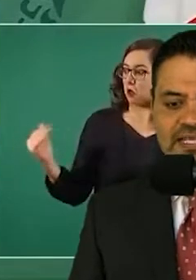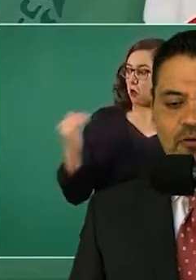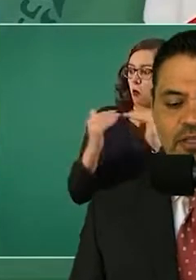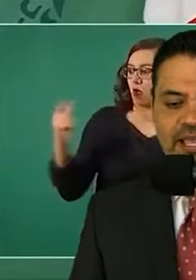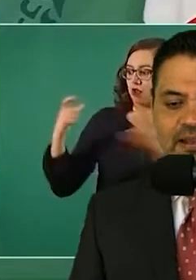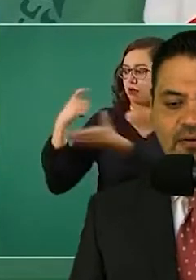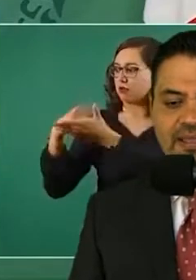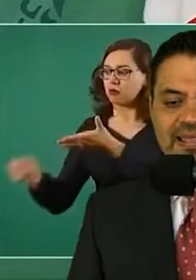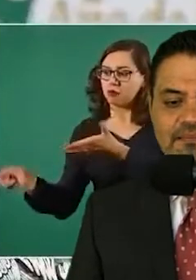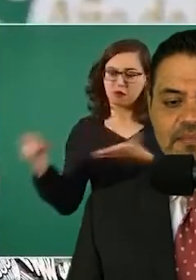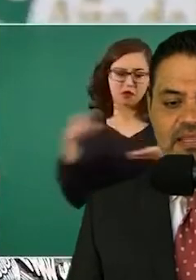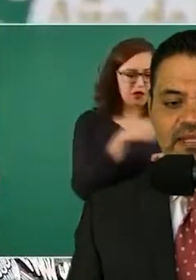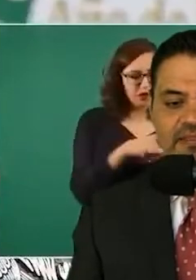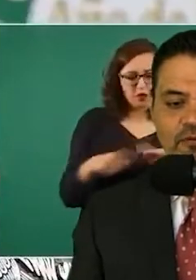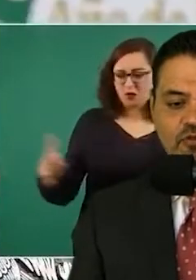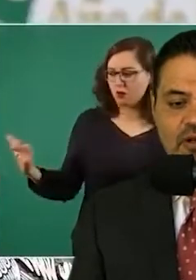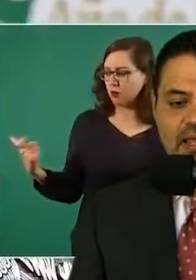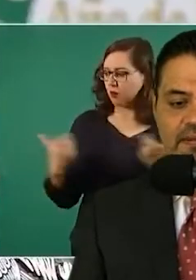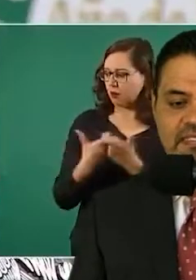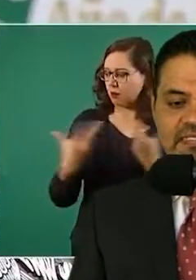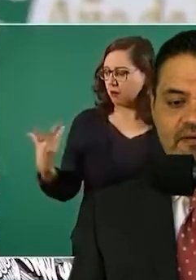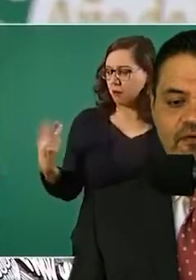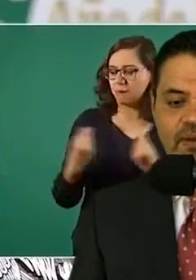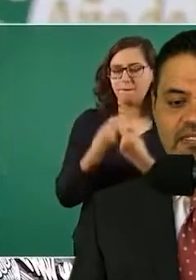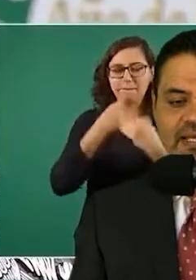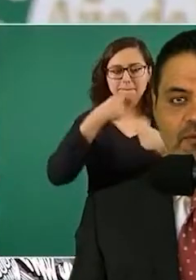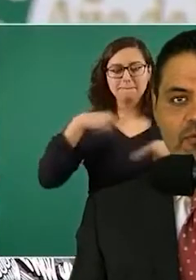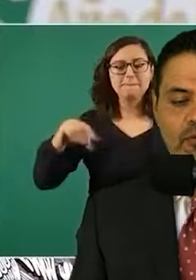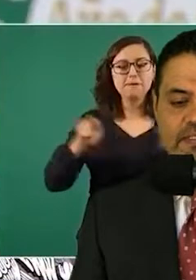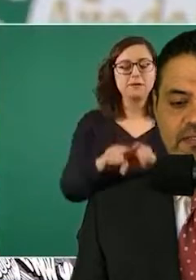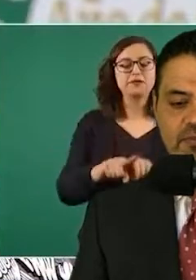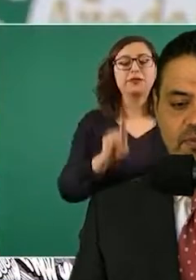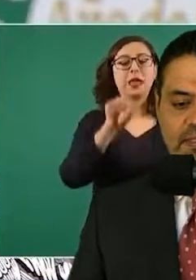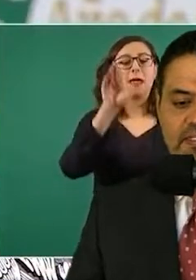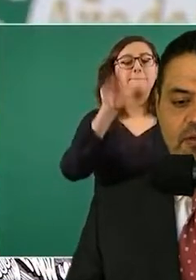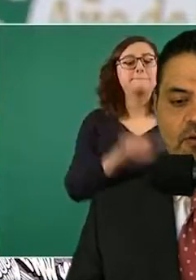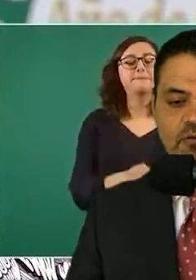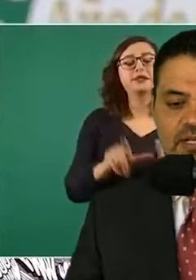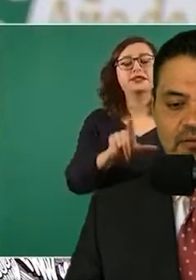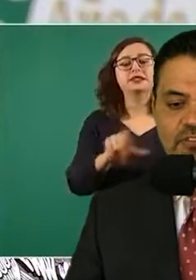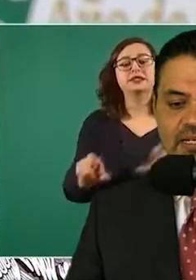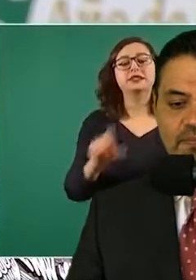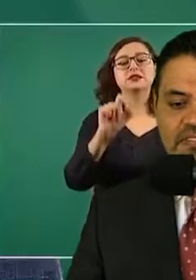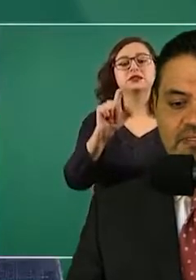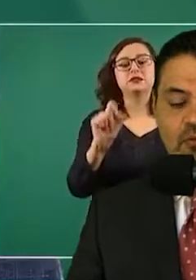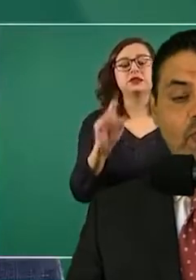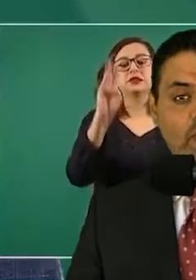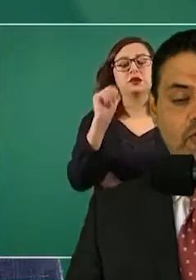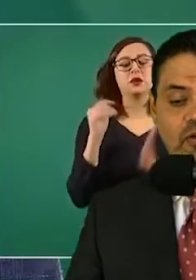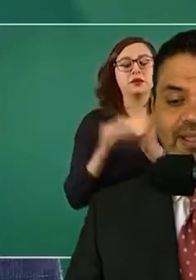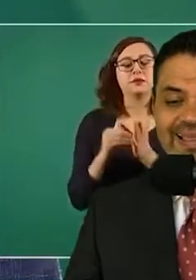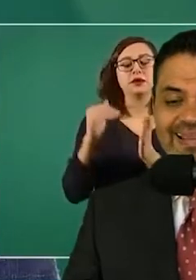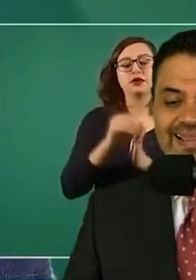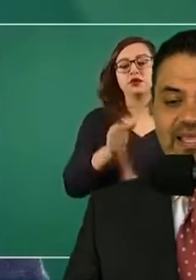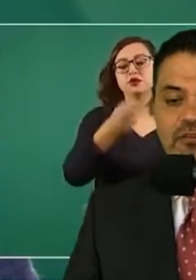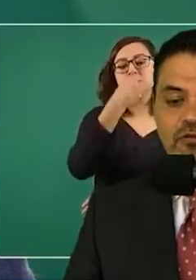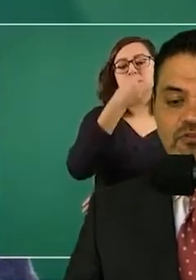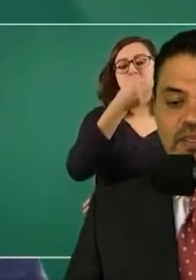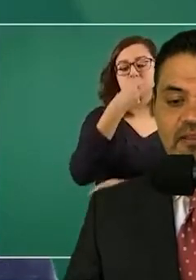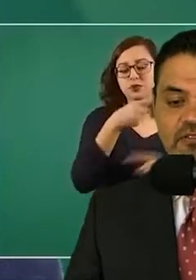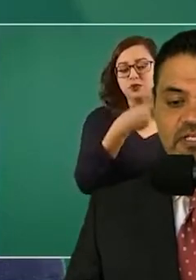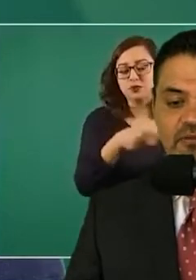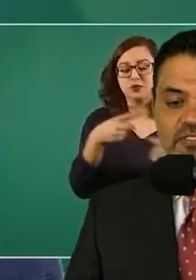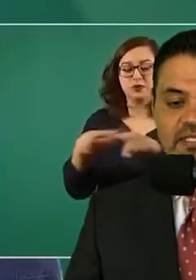UNOPS, se adjudicaron 1.038 claves y se han formalizado 995 contratos que representan un monto de